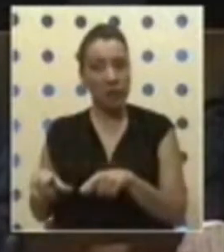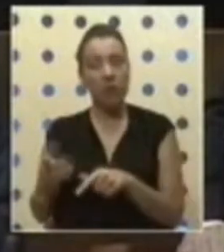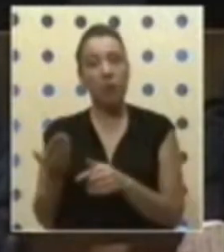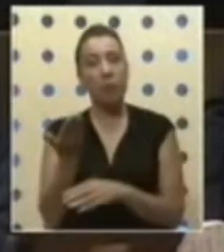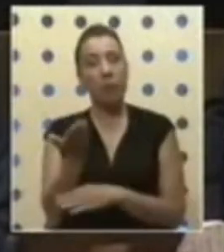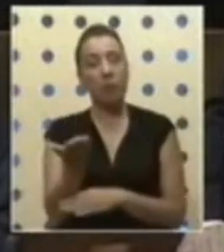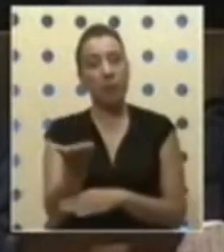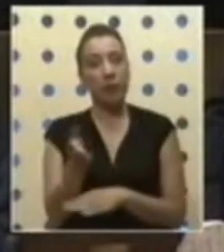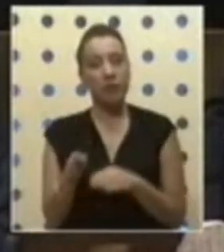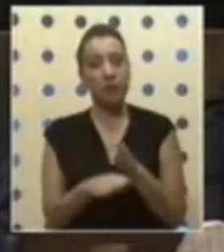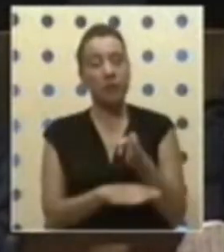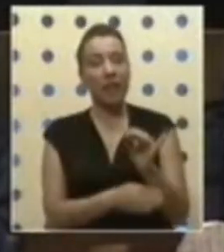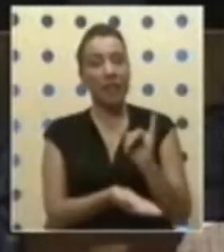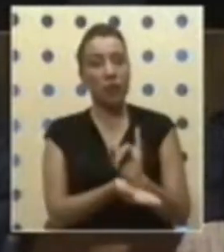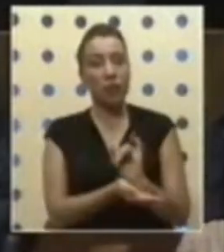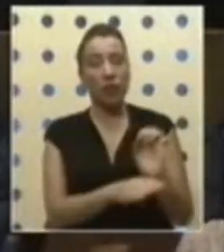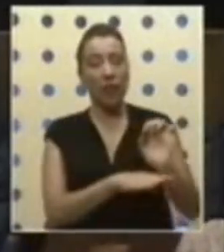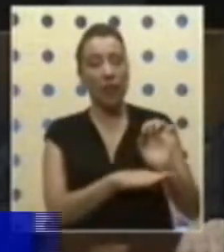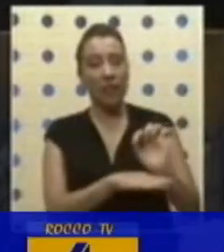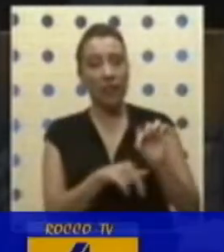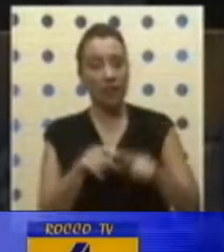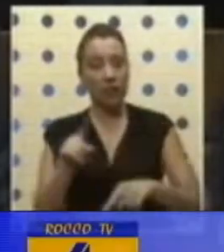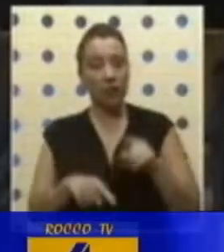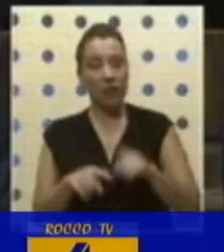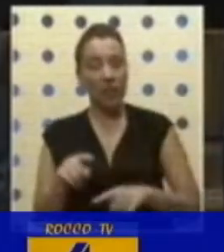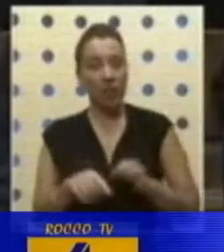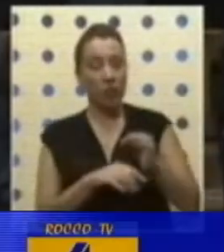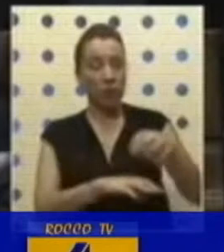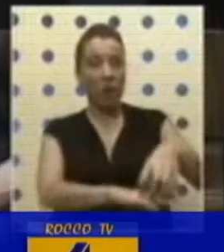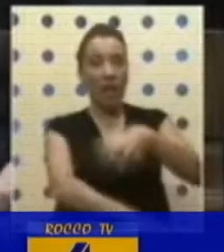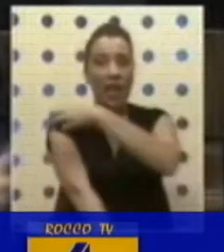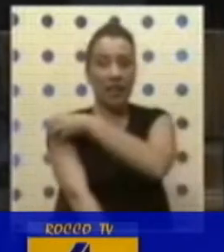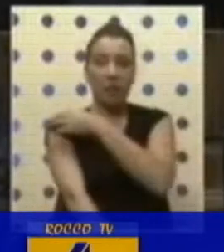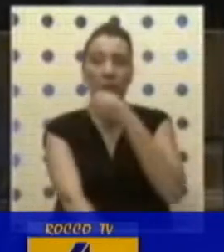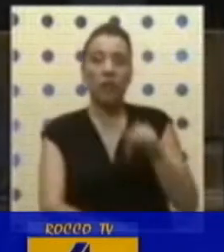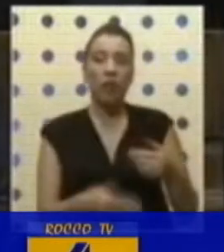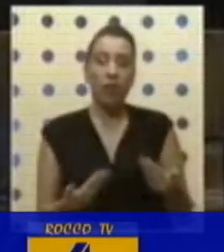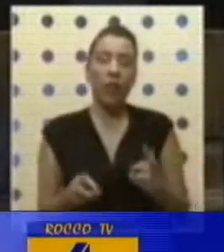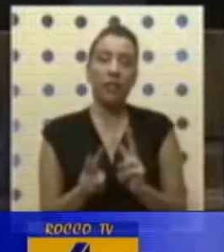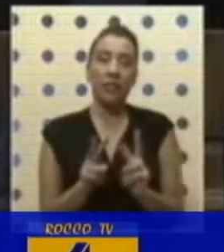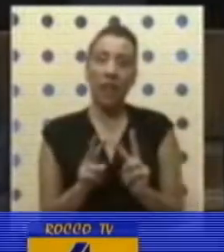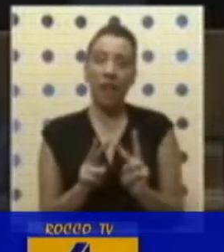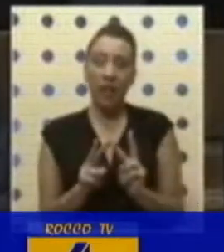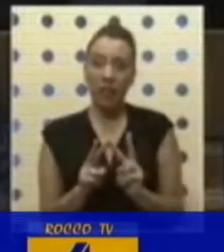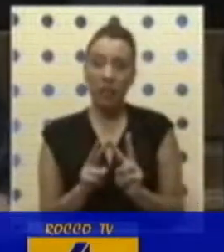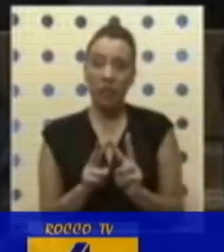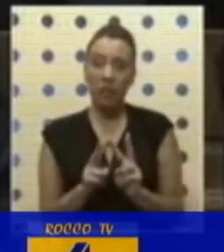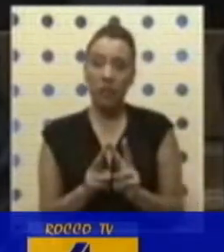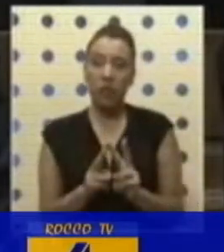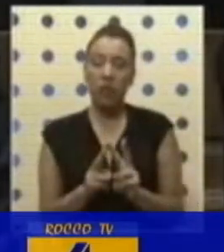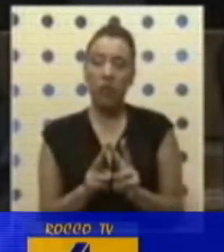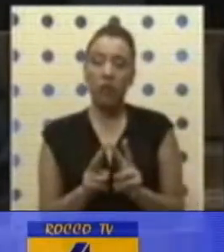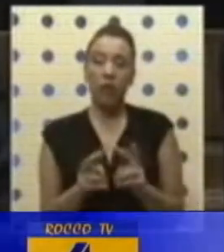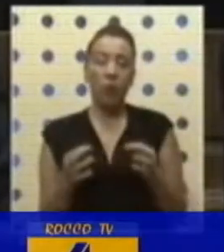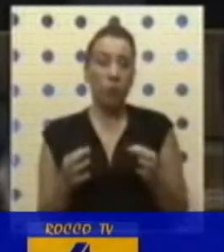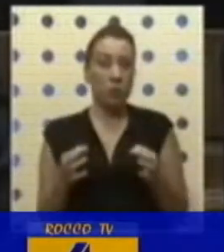requerir la presencia institucional del Estado en estos territorios extremos, destacar lo que hoy día se ha realizado y me da de justicia,